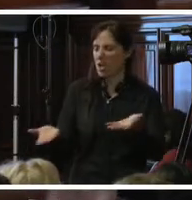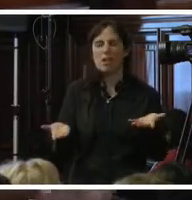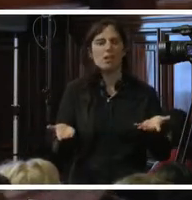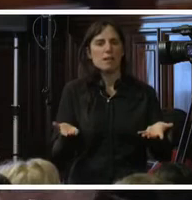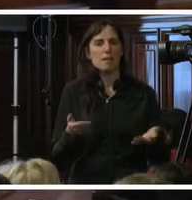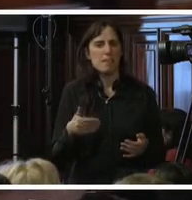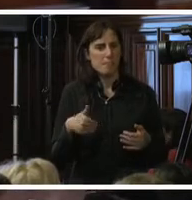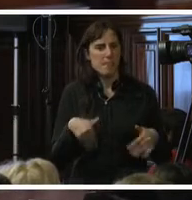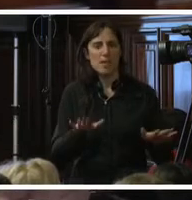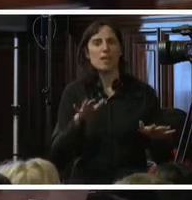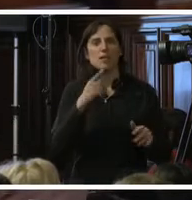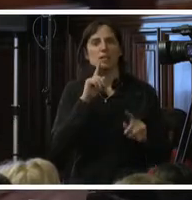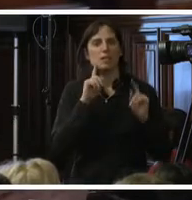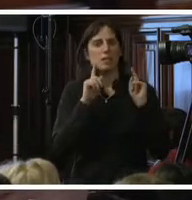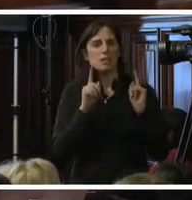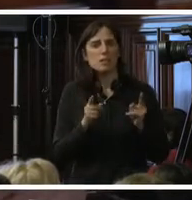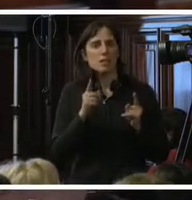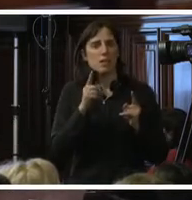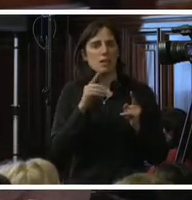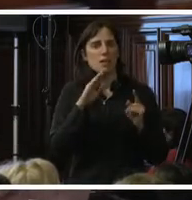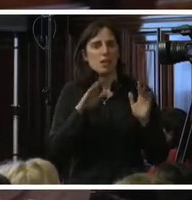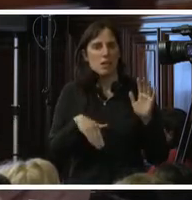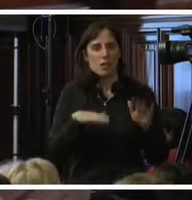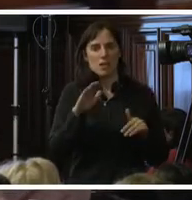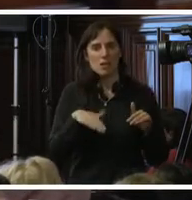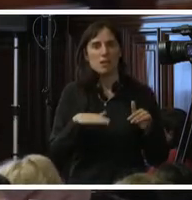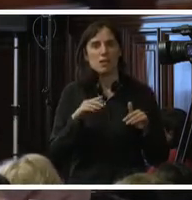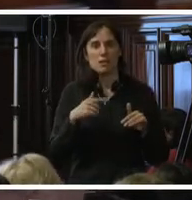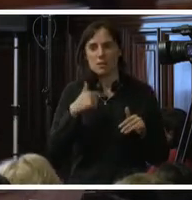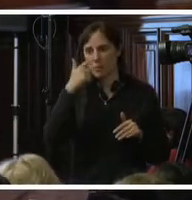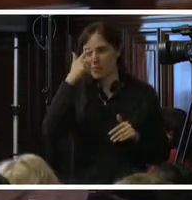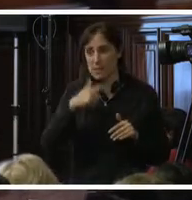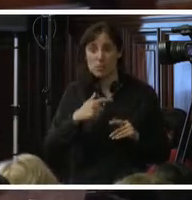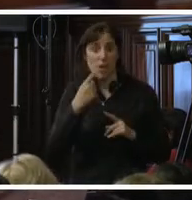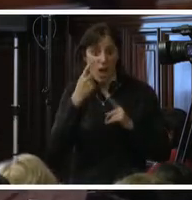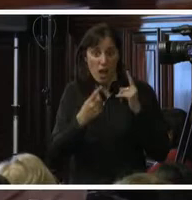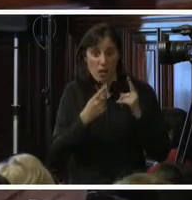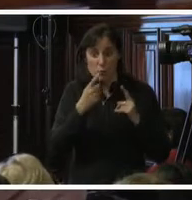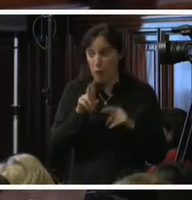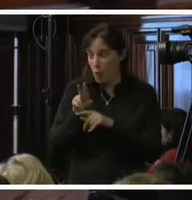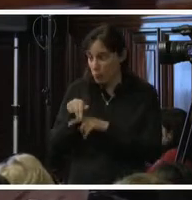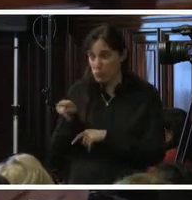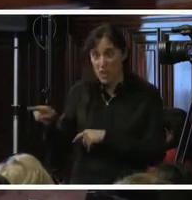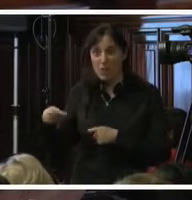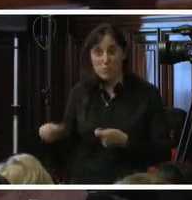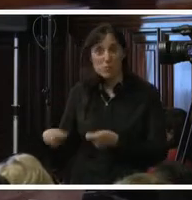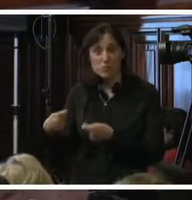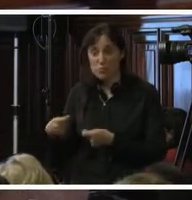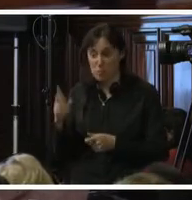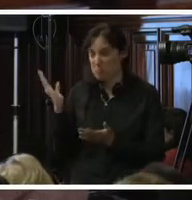curiosamente lo que menos tocamos a veces son los consumidores de este tipo de violencia. Por lo cual, esta temática tiene que ser